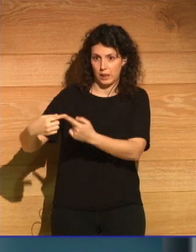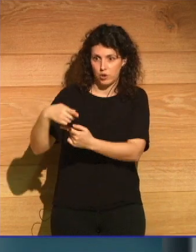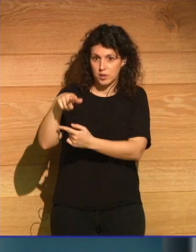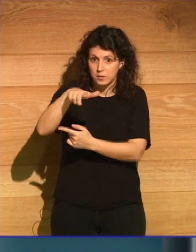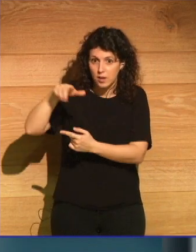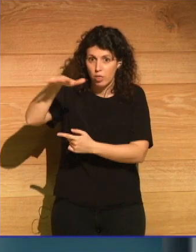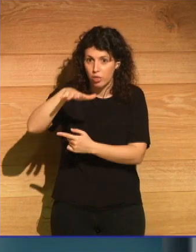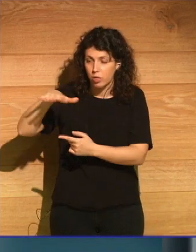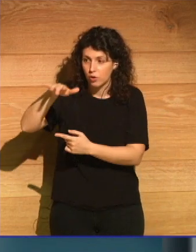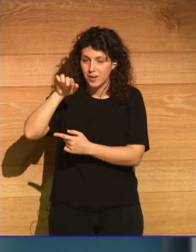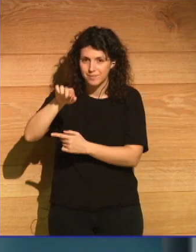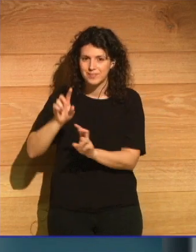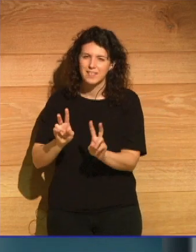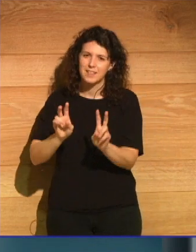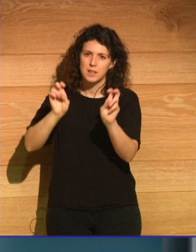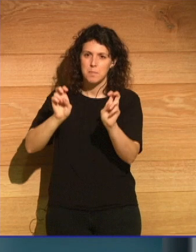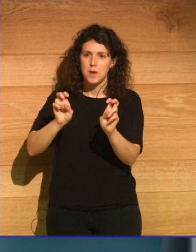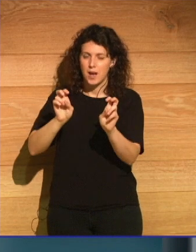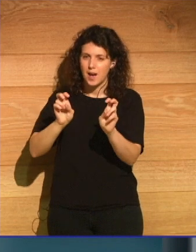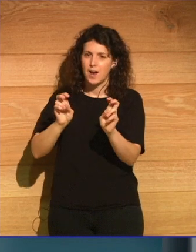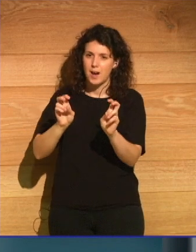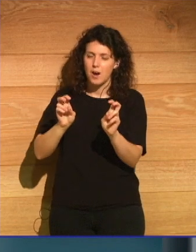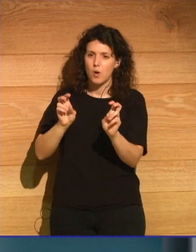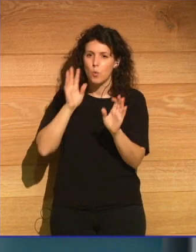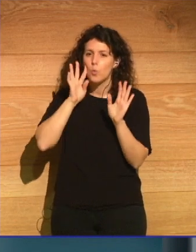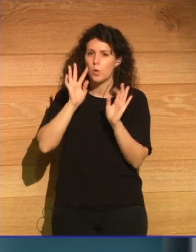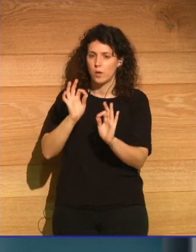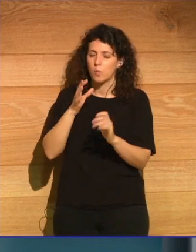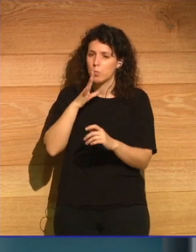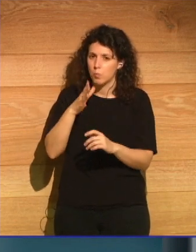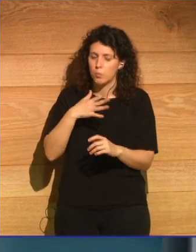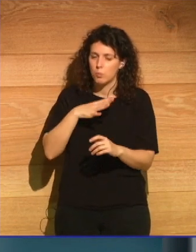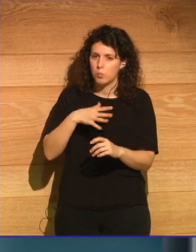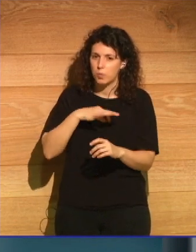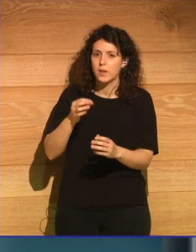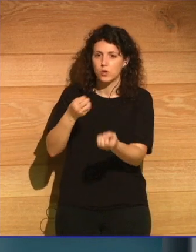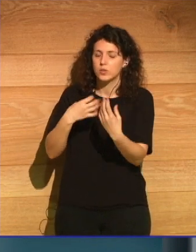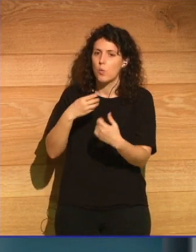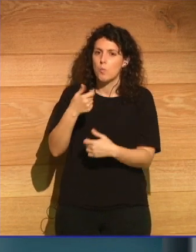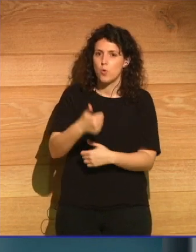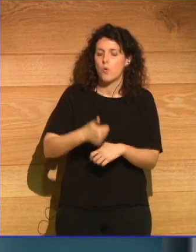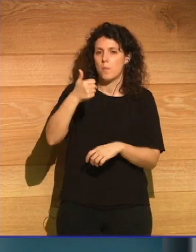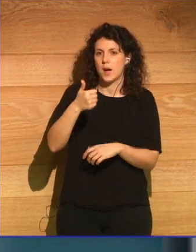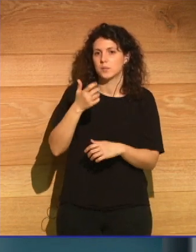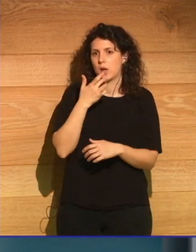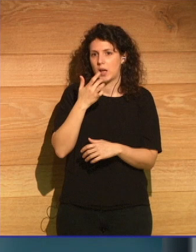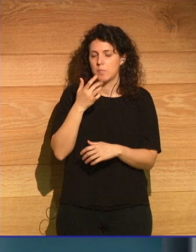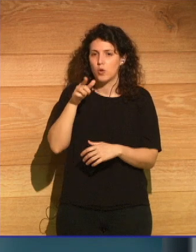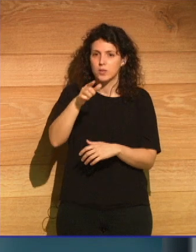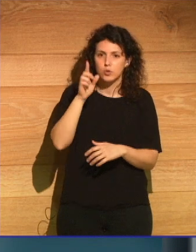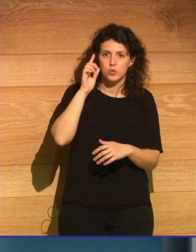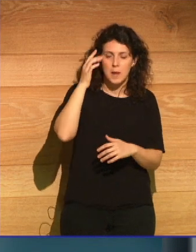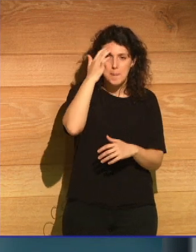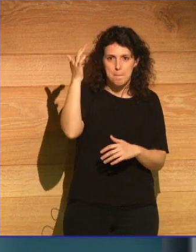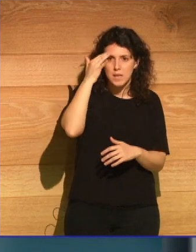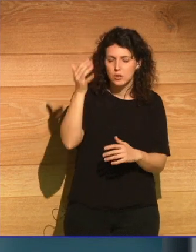un tema muy peliagudo por favor cuéntenos un poco más sobre cómo estos mitos cómo